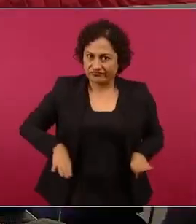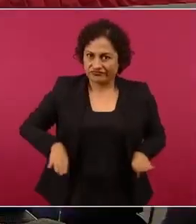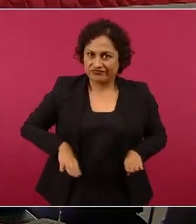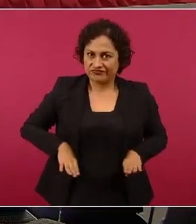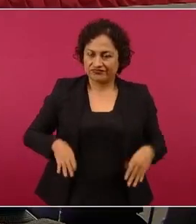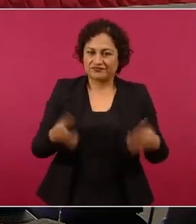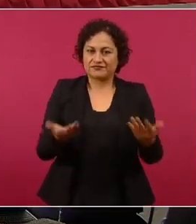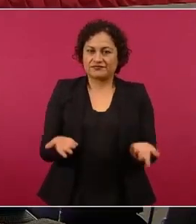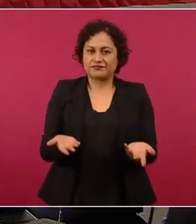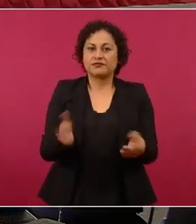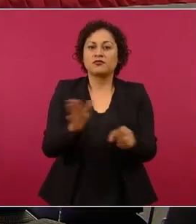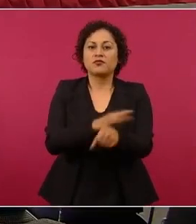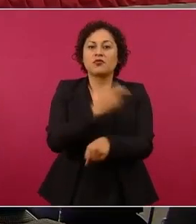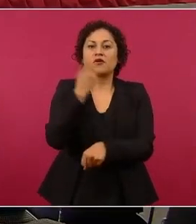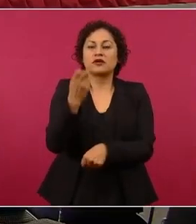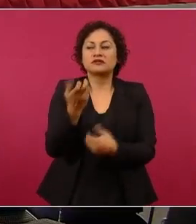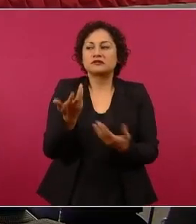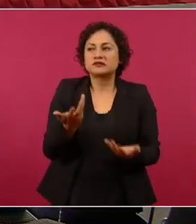tregua.